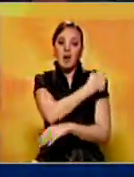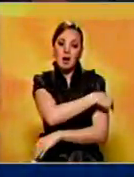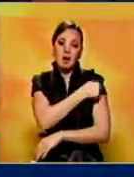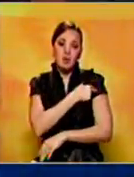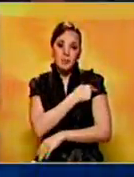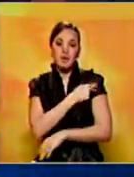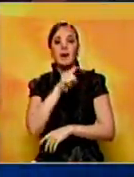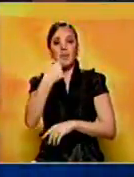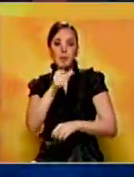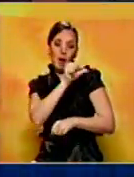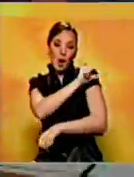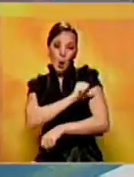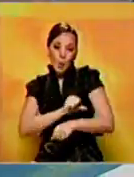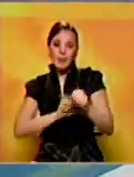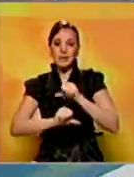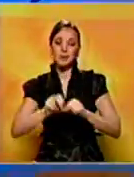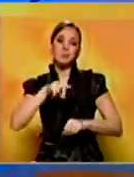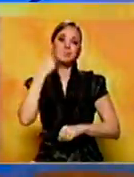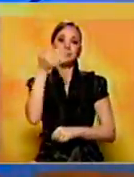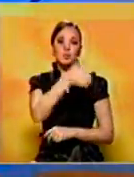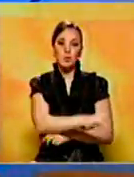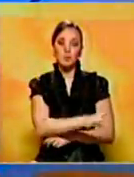murió durante la operación quirúrgica.